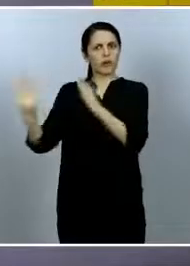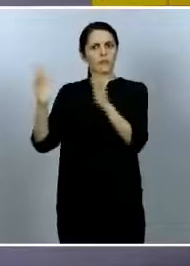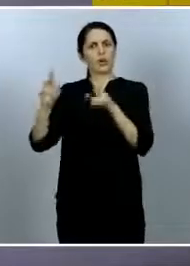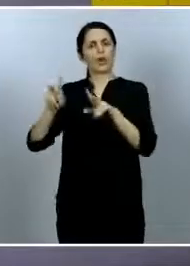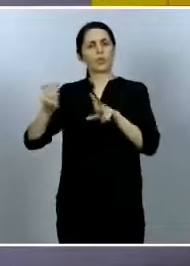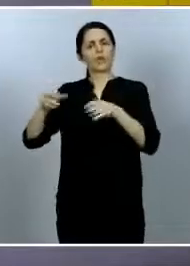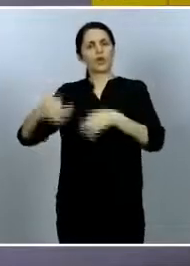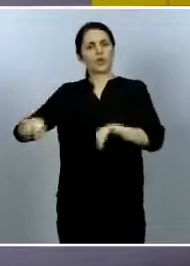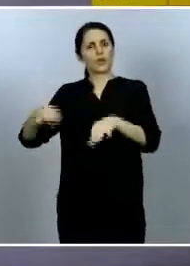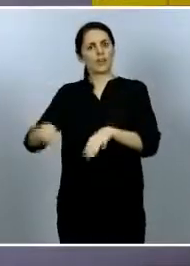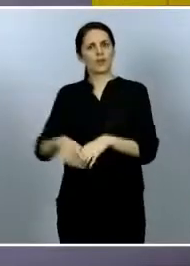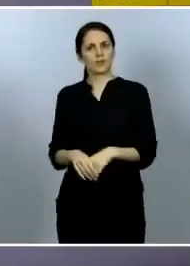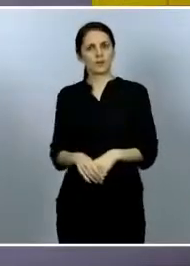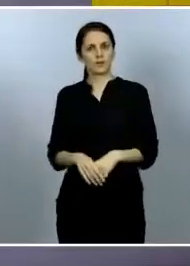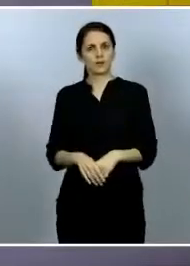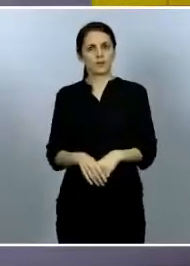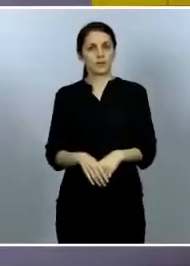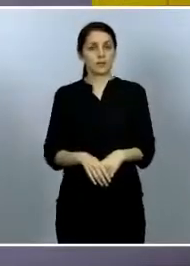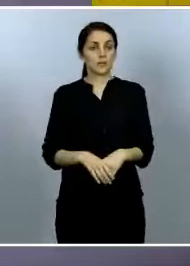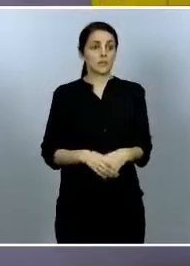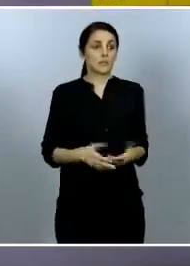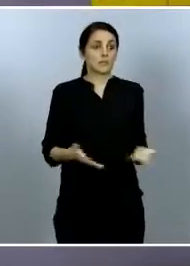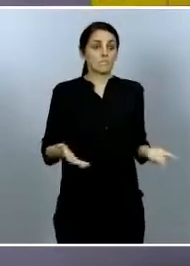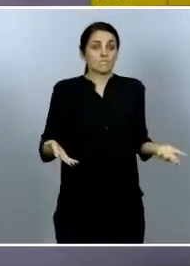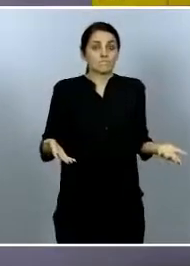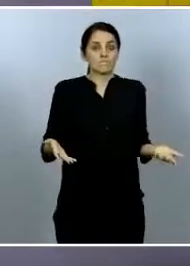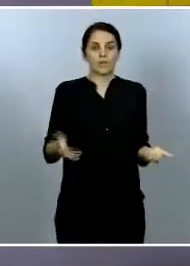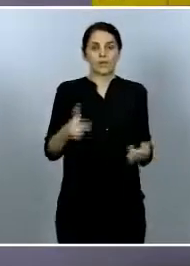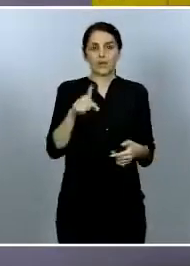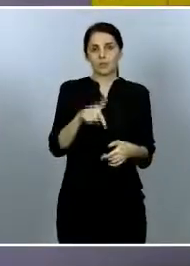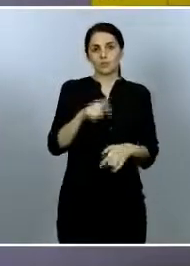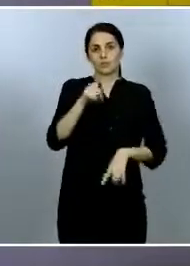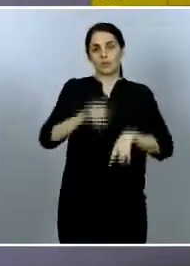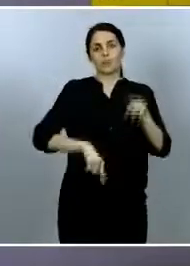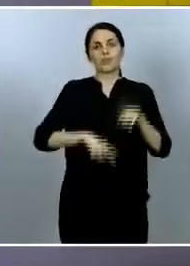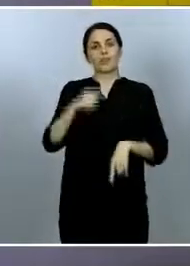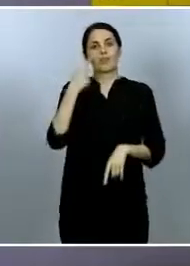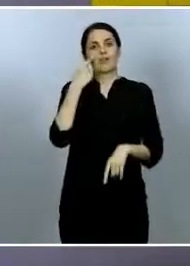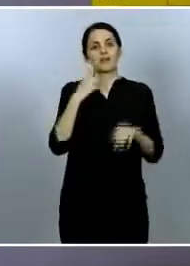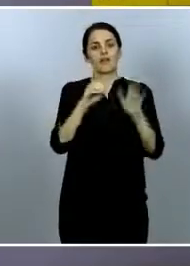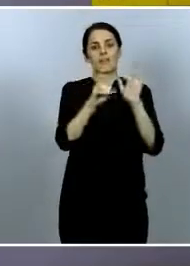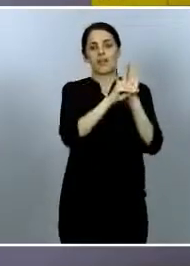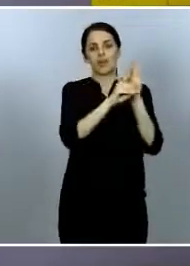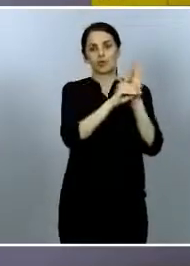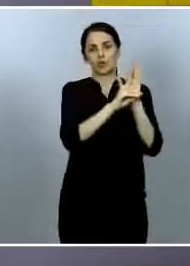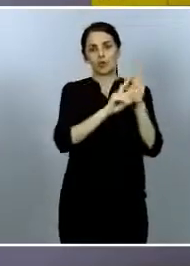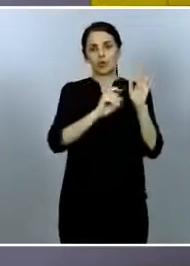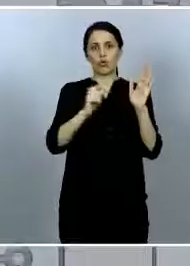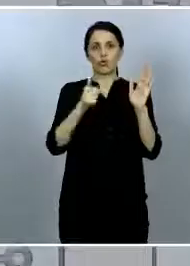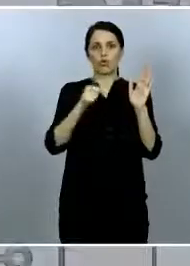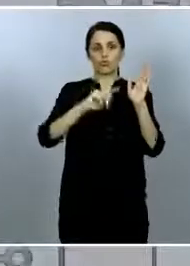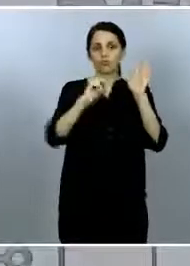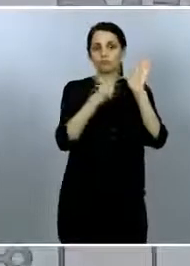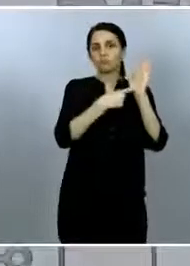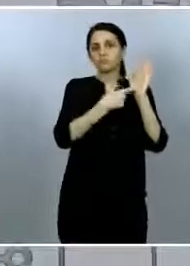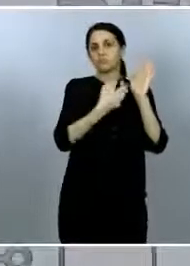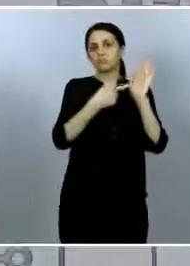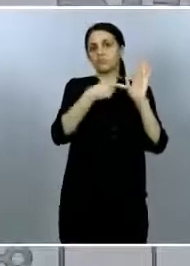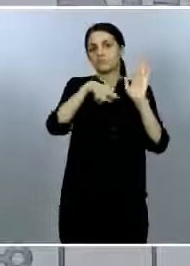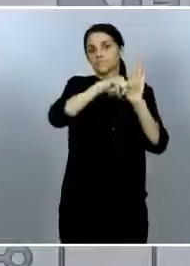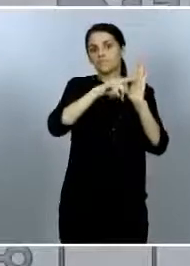Esto nos lo dirá la versión que se publique de los decretos y los actos legales que se están ahora preparando